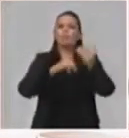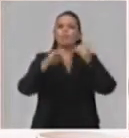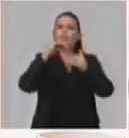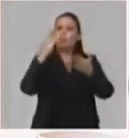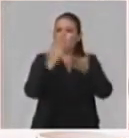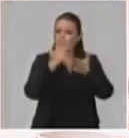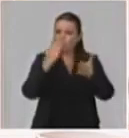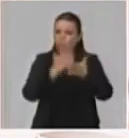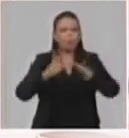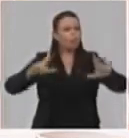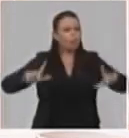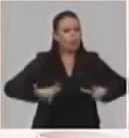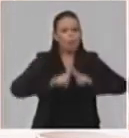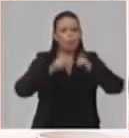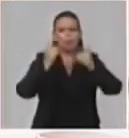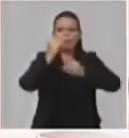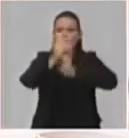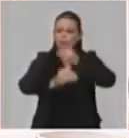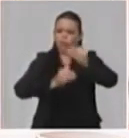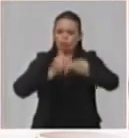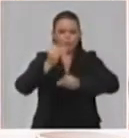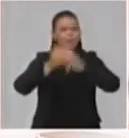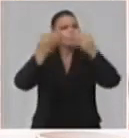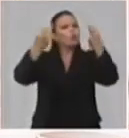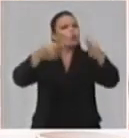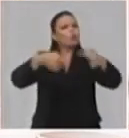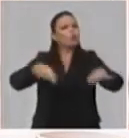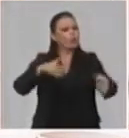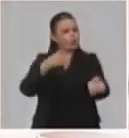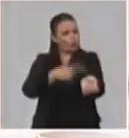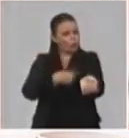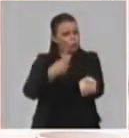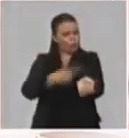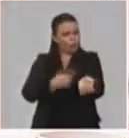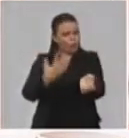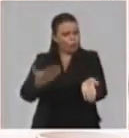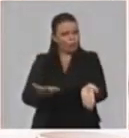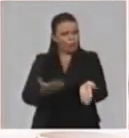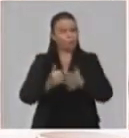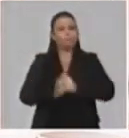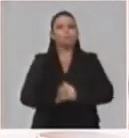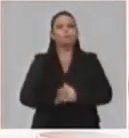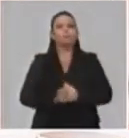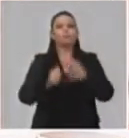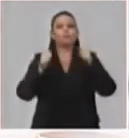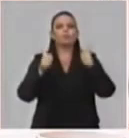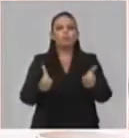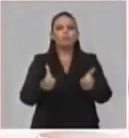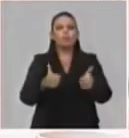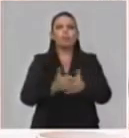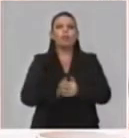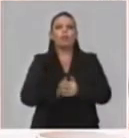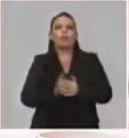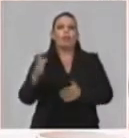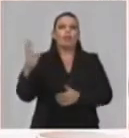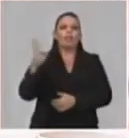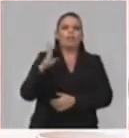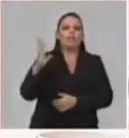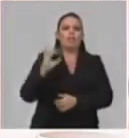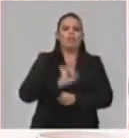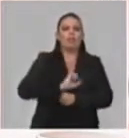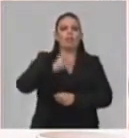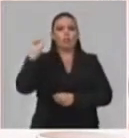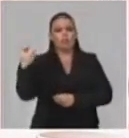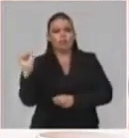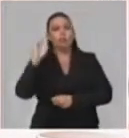con todos estos procesos como se han diseñado. Ahora, en relación con los actos de graduación, nosotros sabemos que es un momento muy importante en la